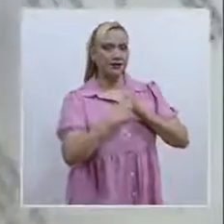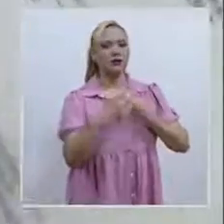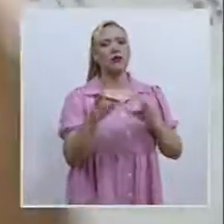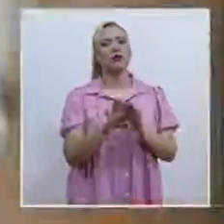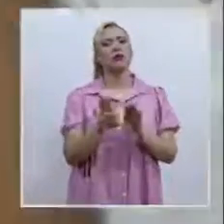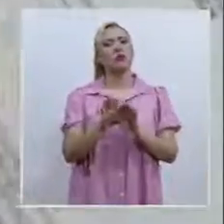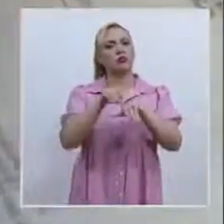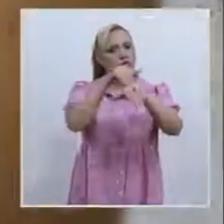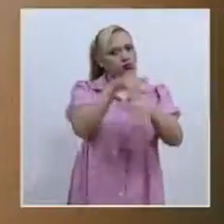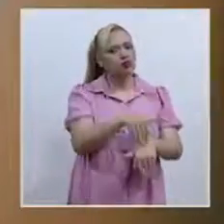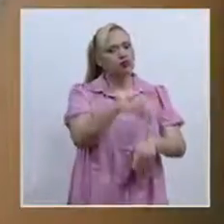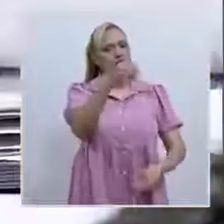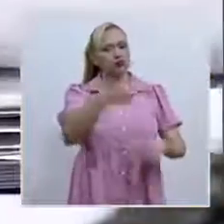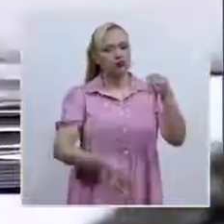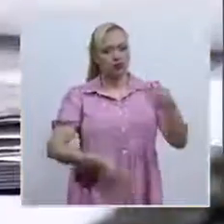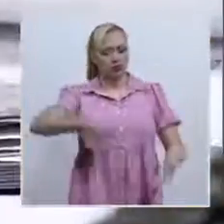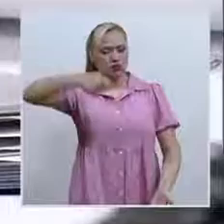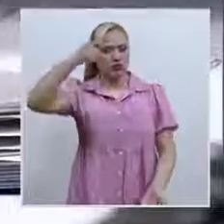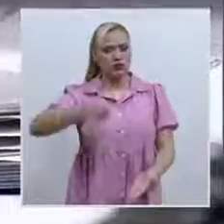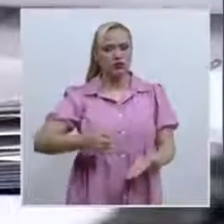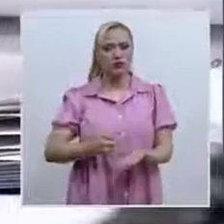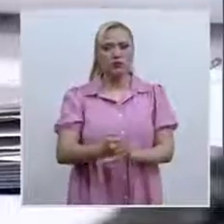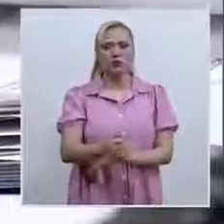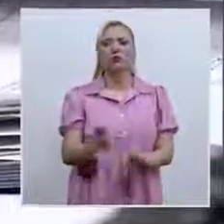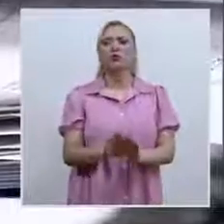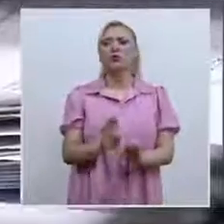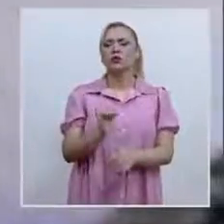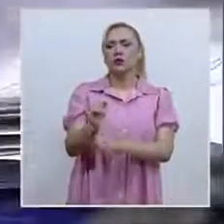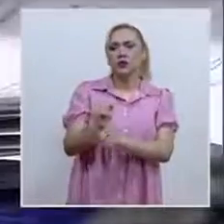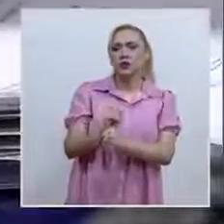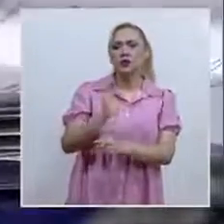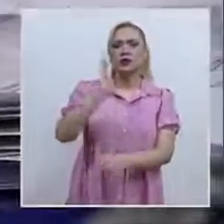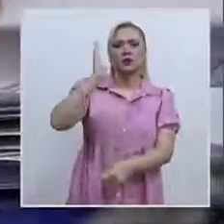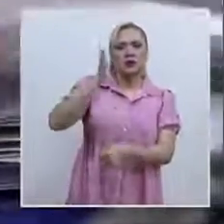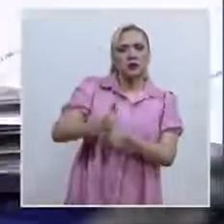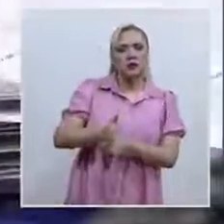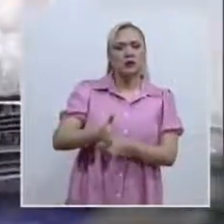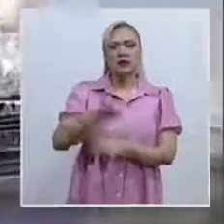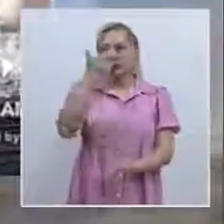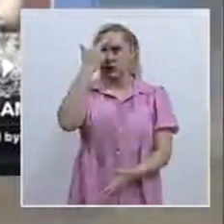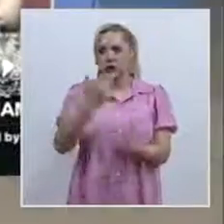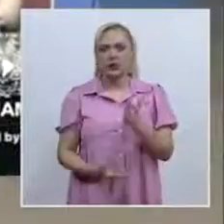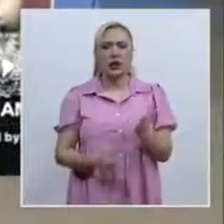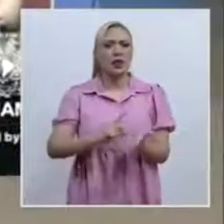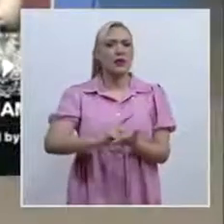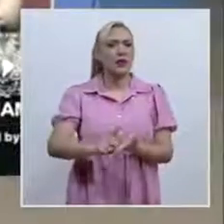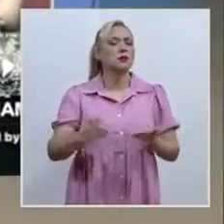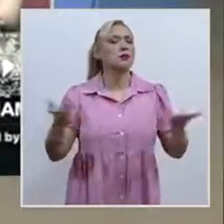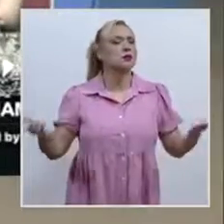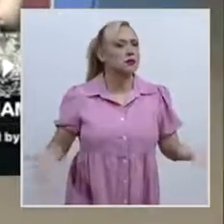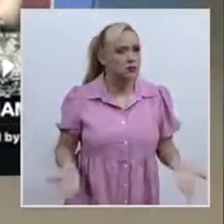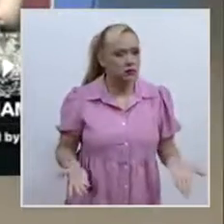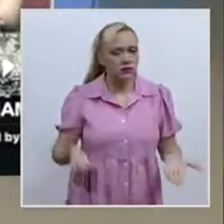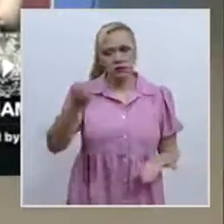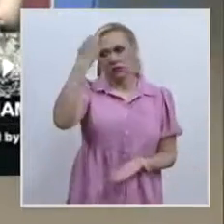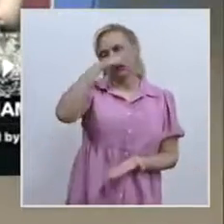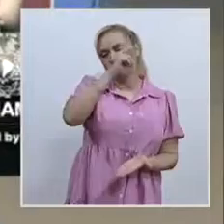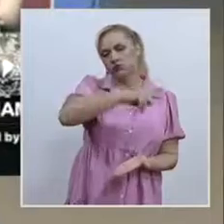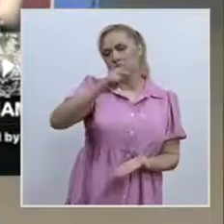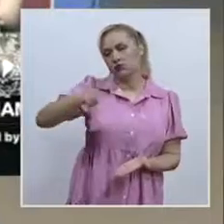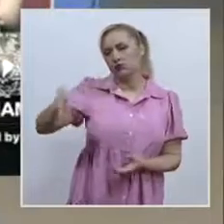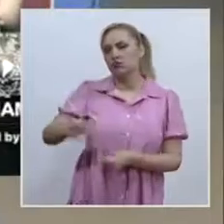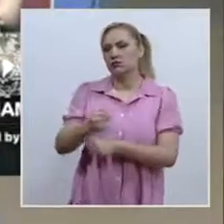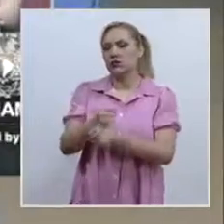la Corte Interamericana, sobre todo en la investigación y sanción de culpables de violaciones de derechos. En esto coincidieron expertas e